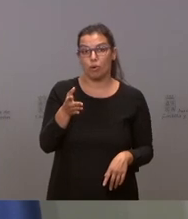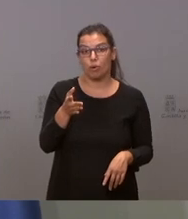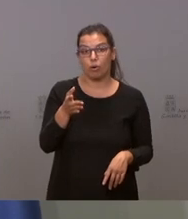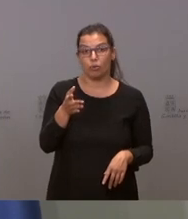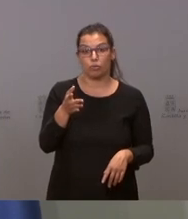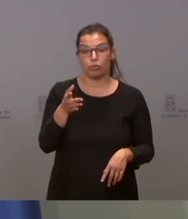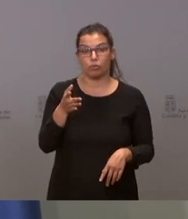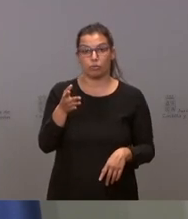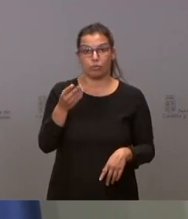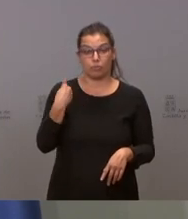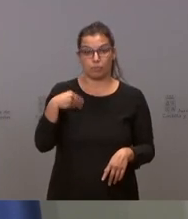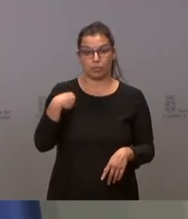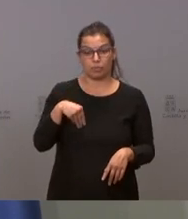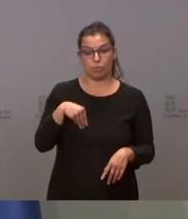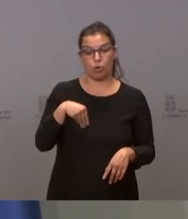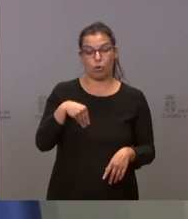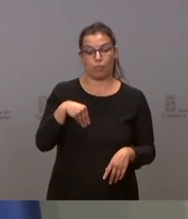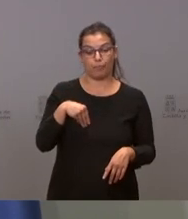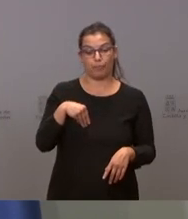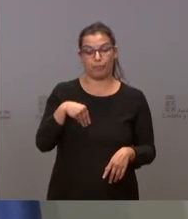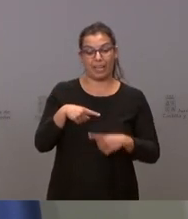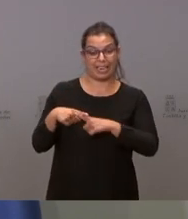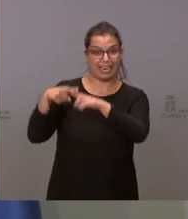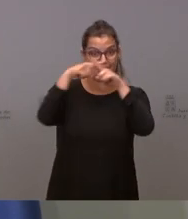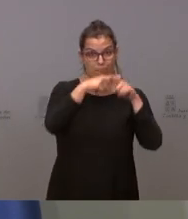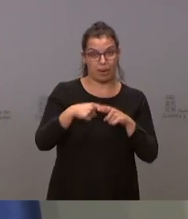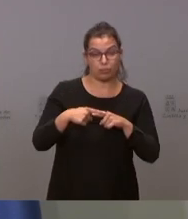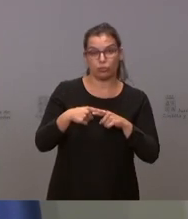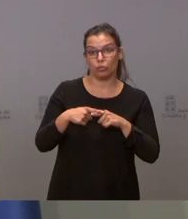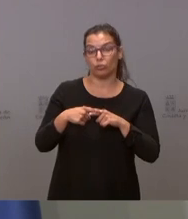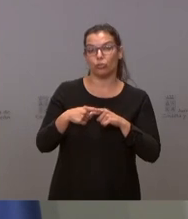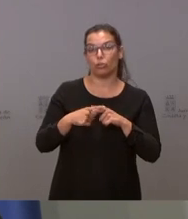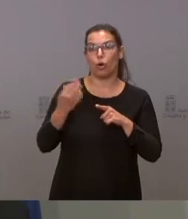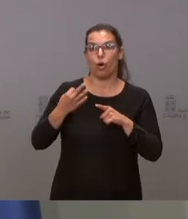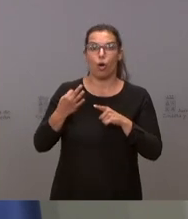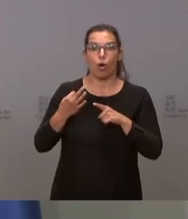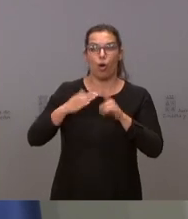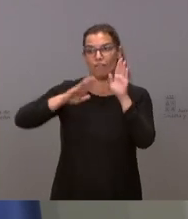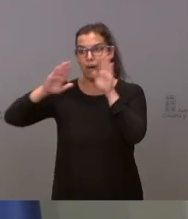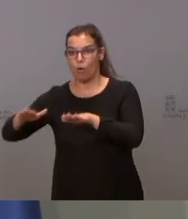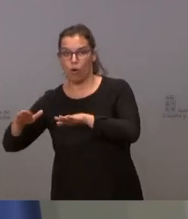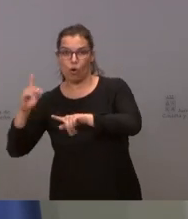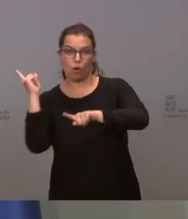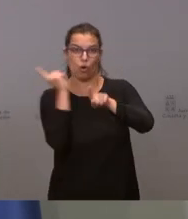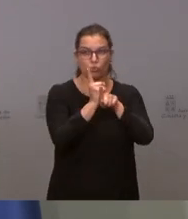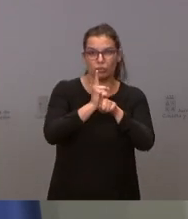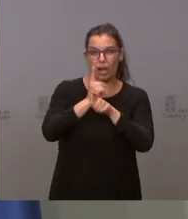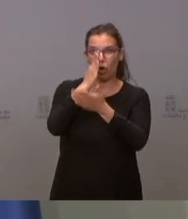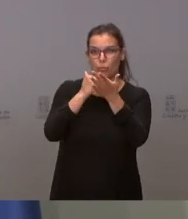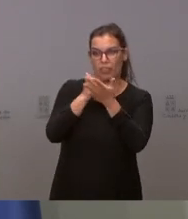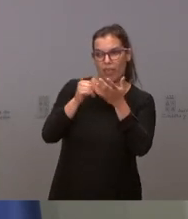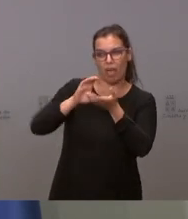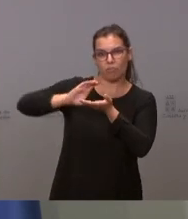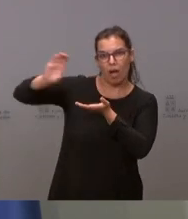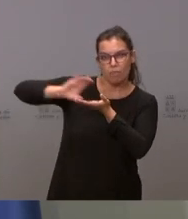reparto, en reparto poblacional, ni favoritismos ni perjuicios por comunidades, pero